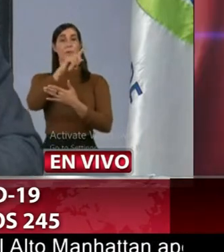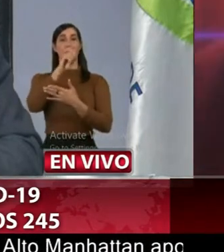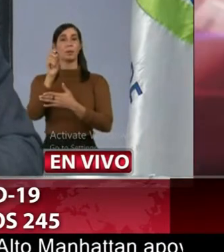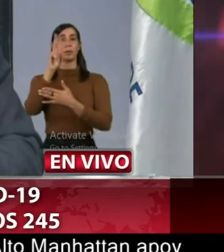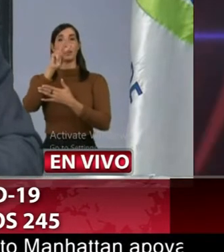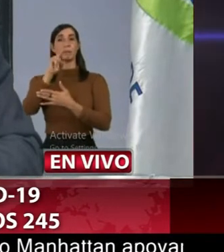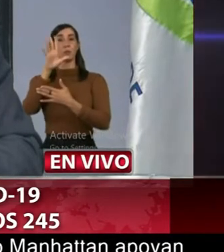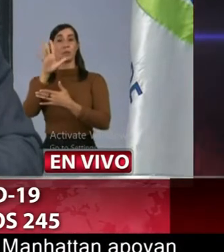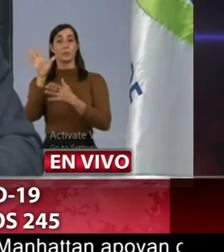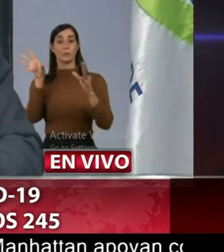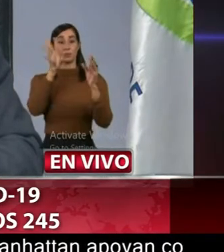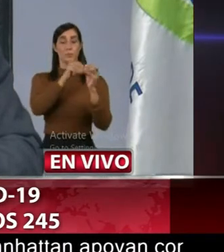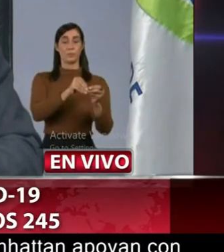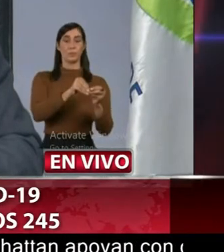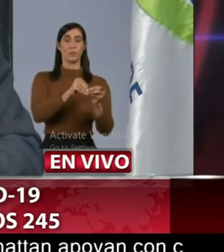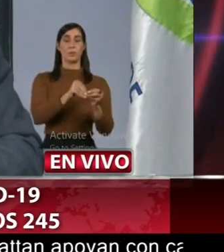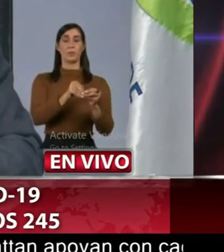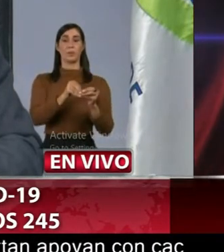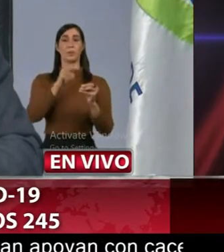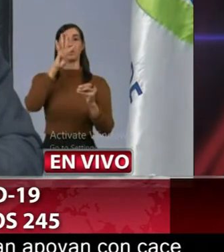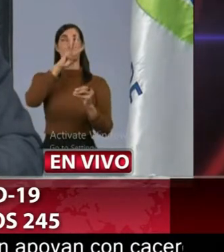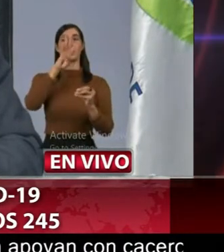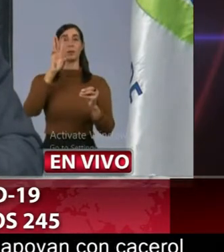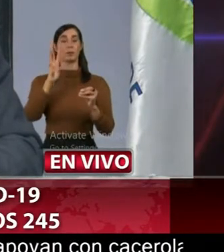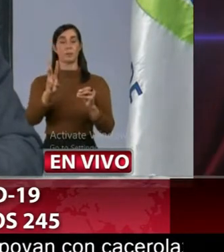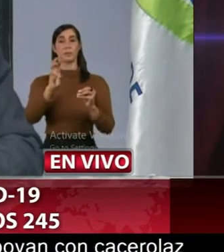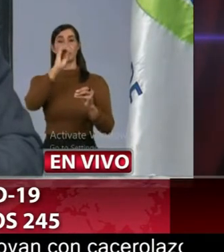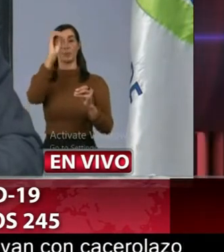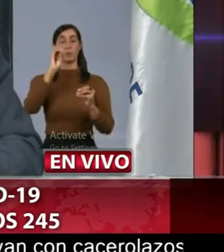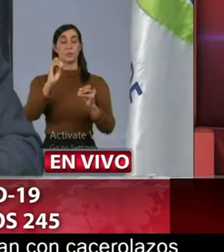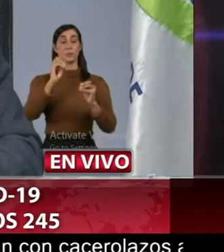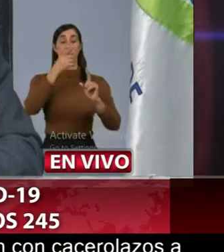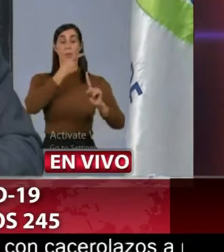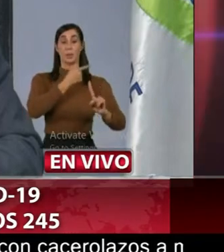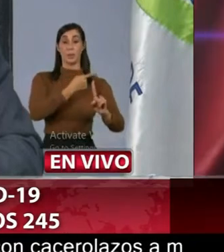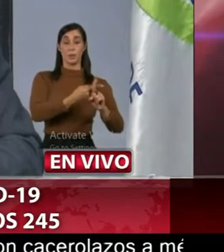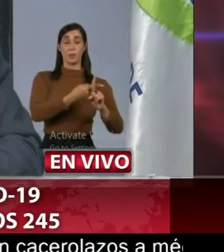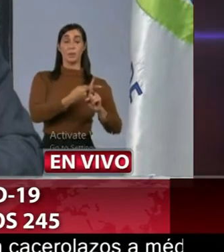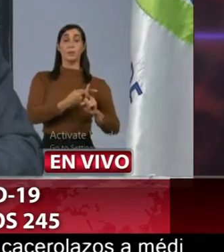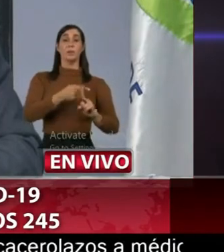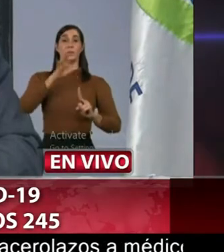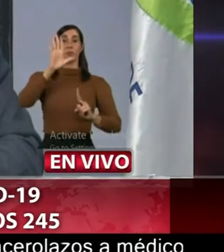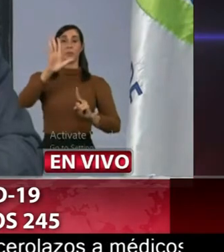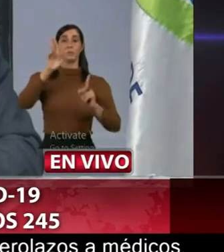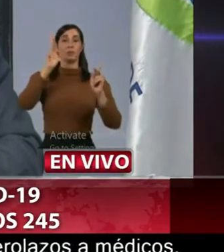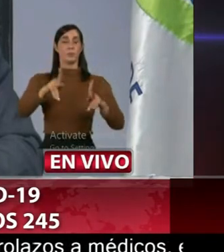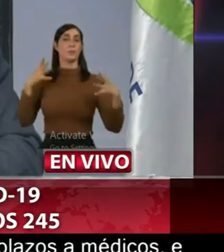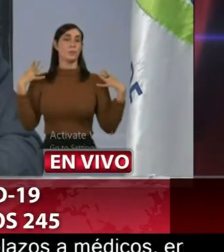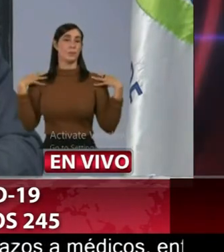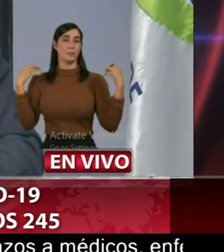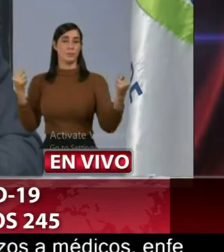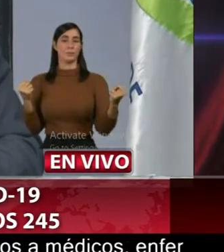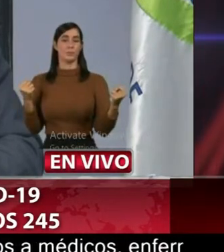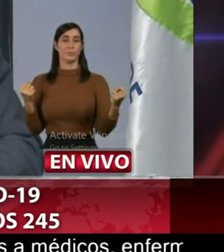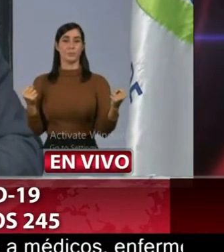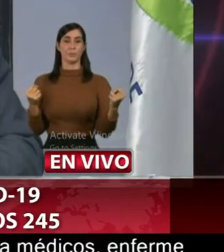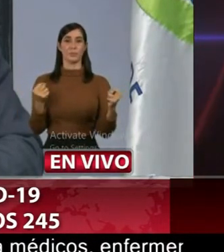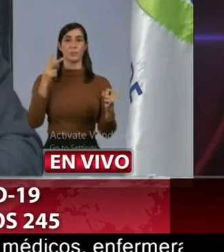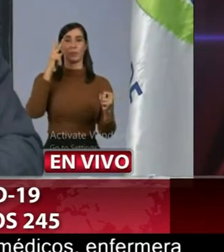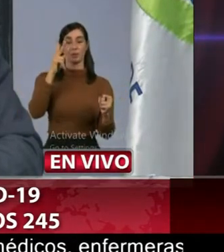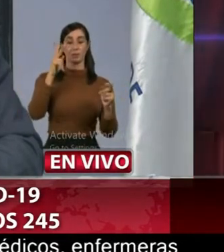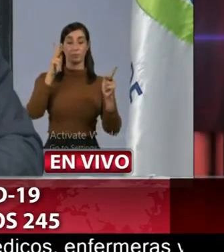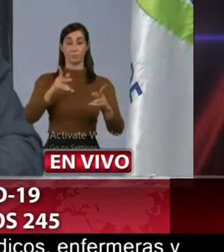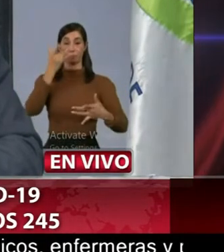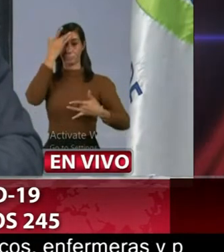veinticinco acumulados cuarenta y seis por ciento de positividad cinco recuperados dos